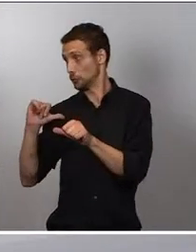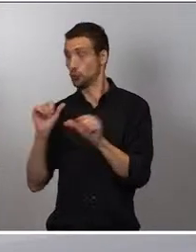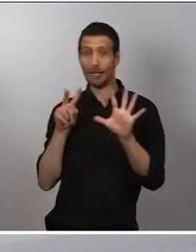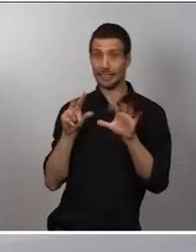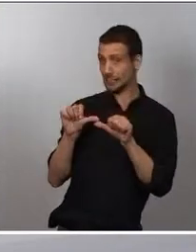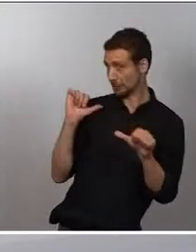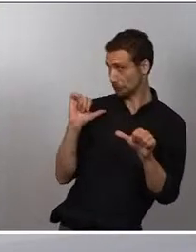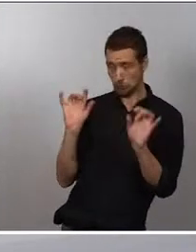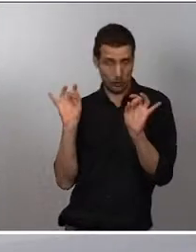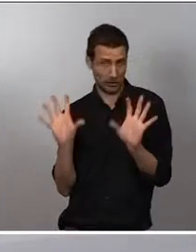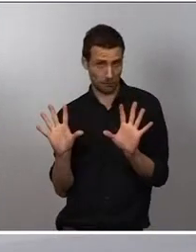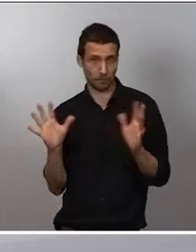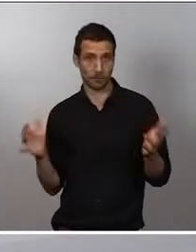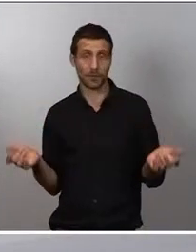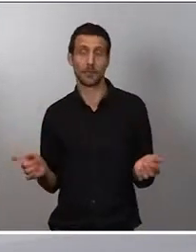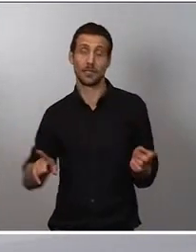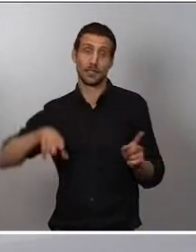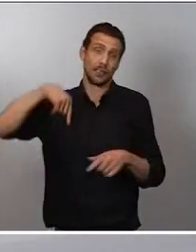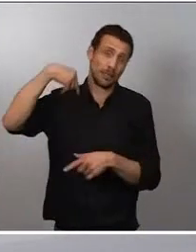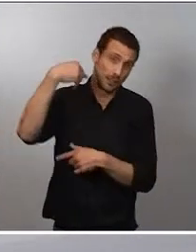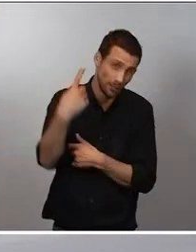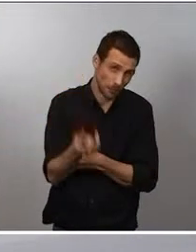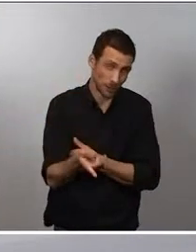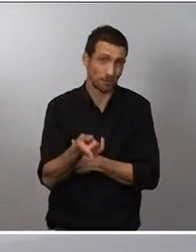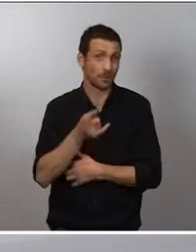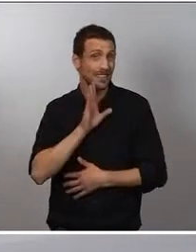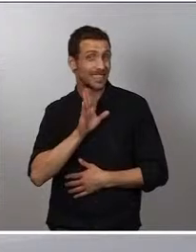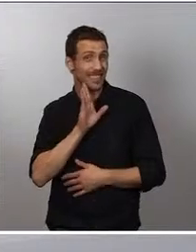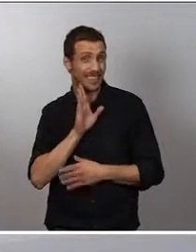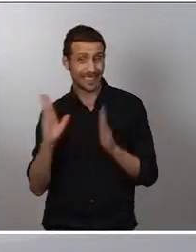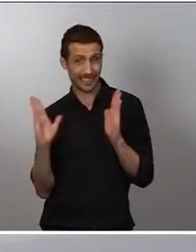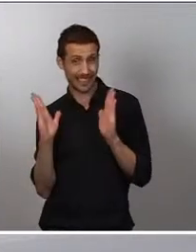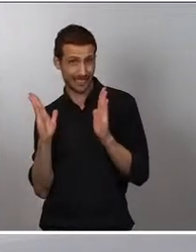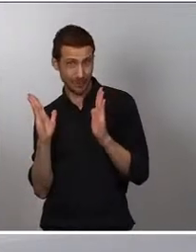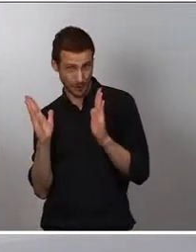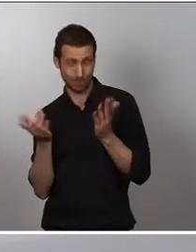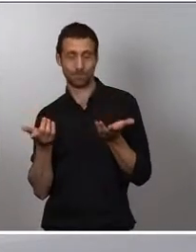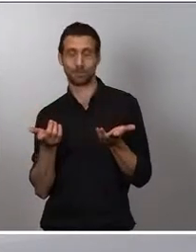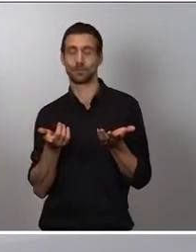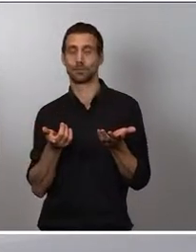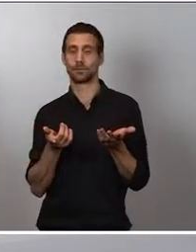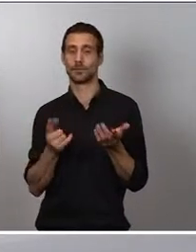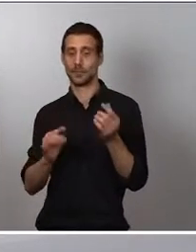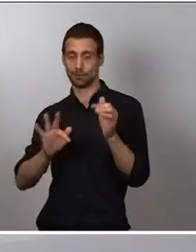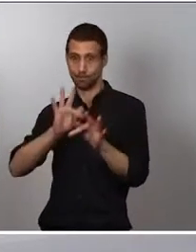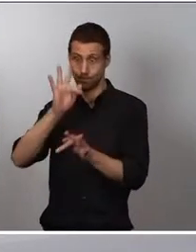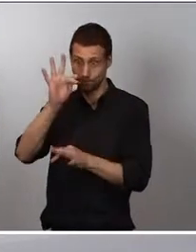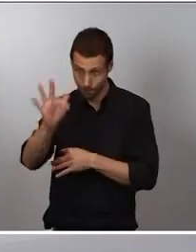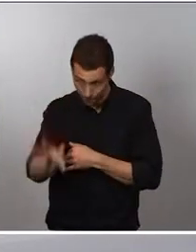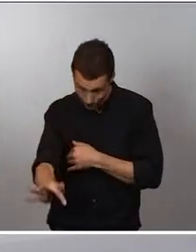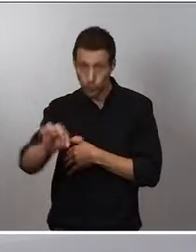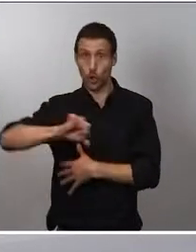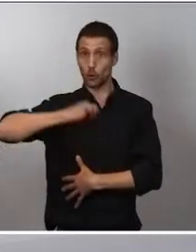de tiempo similar al anterior que les acabo de comentar, vienen las hospitalizaciones, UCI y después los fallecimientos.